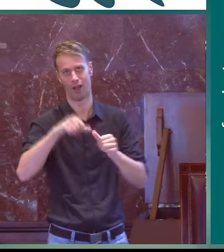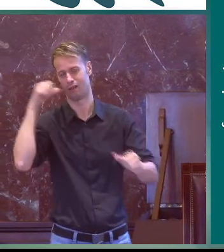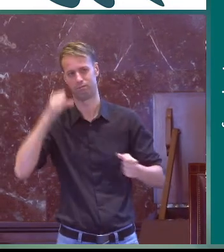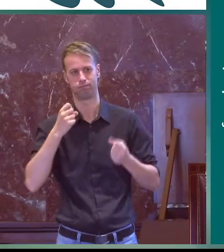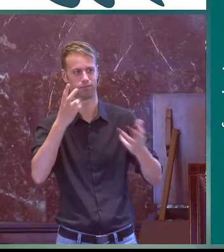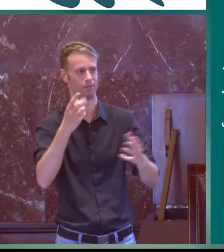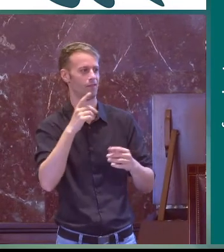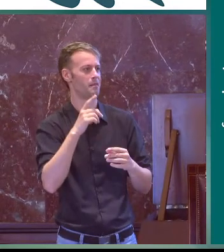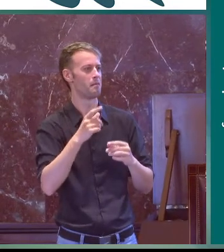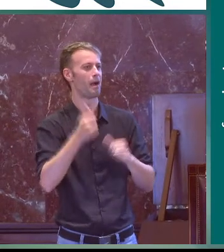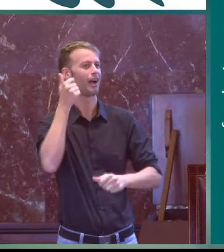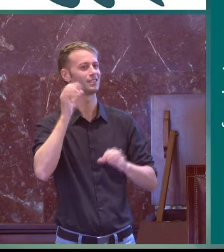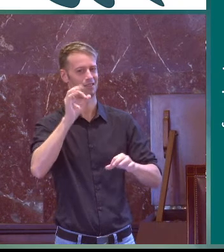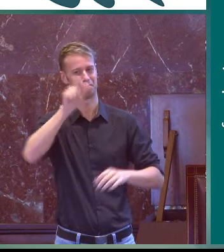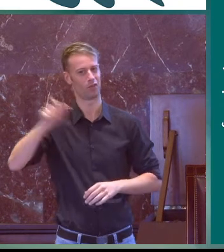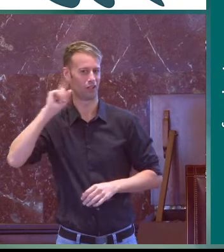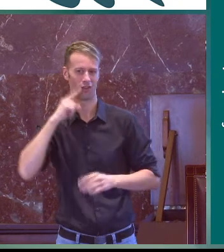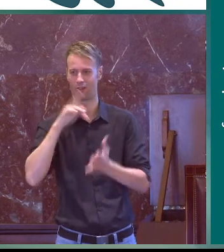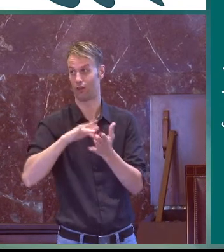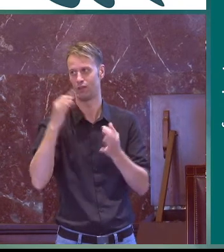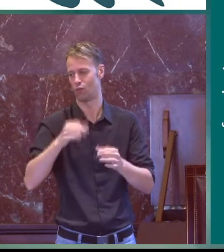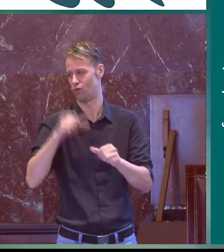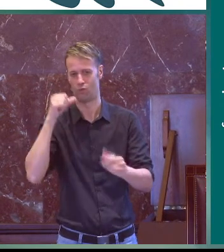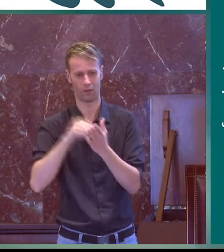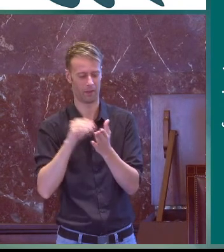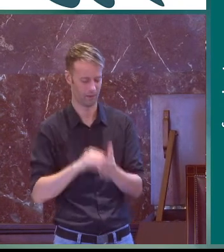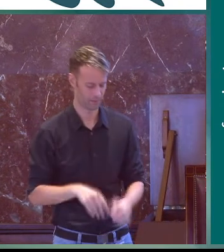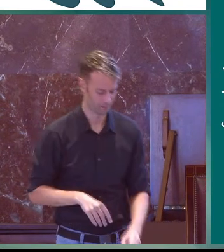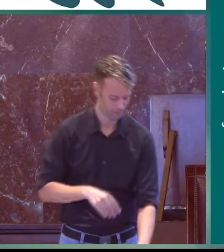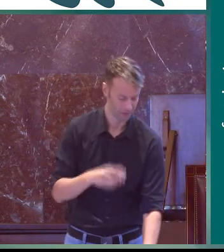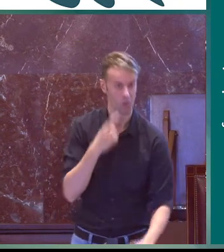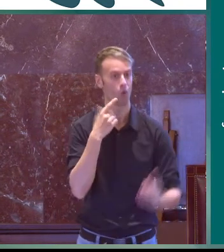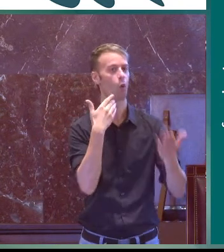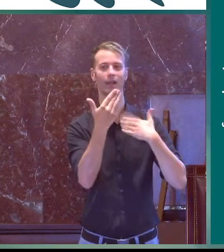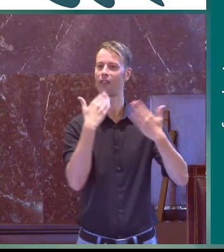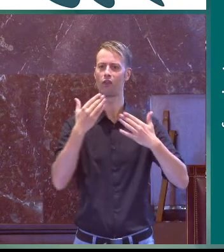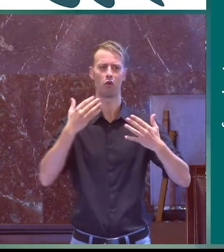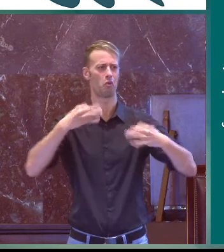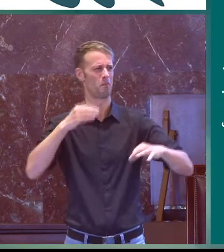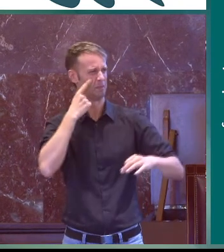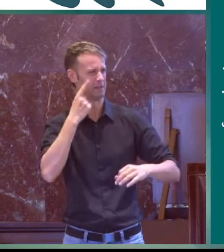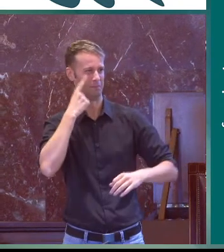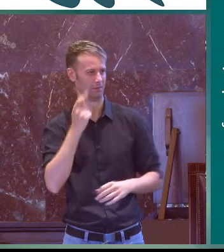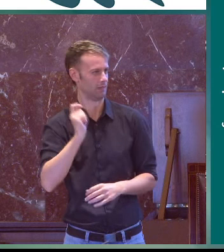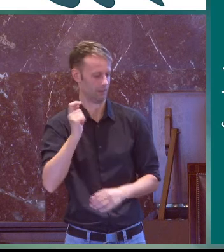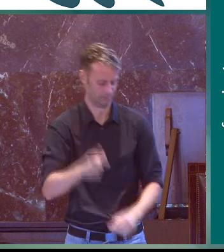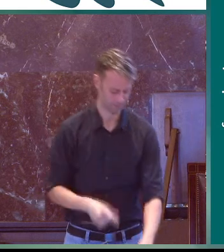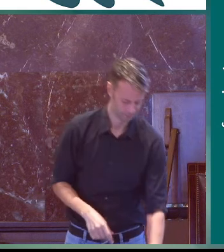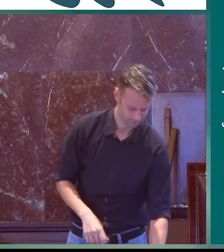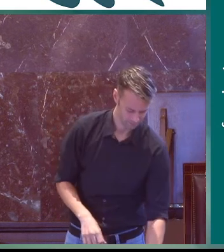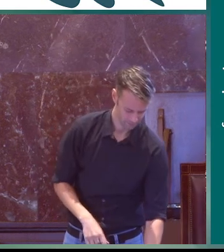os voy a poner una situación que seguro que os ha pasado millones de veces más en el caso de las personas sordas en una conversación